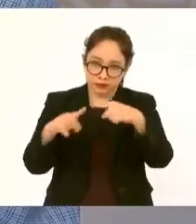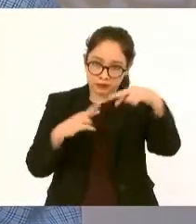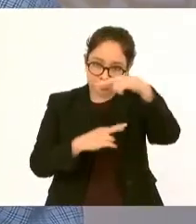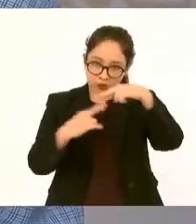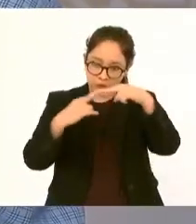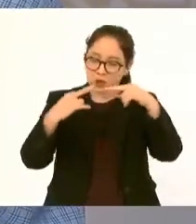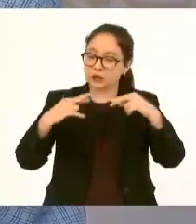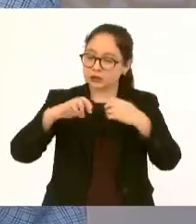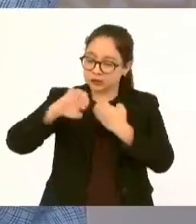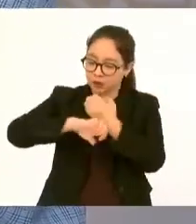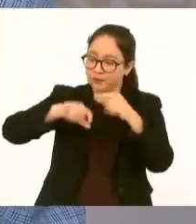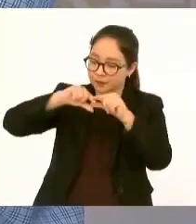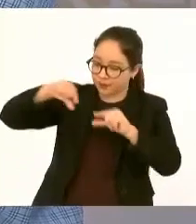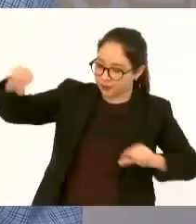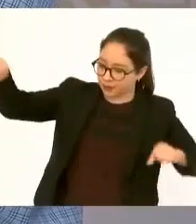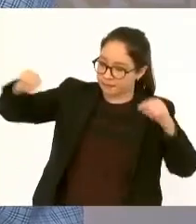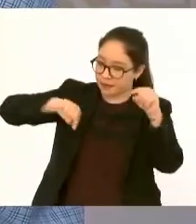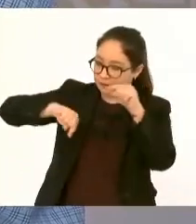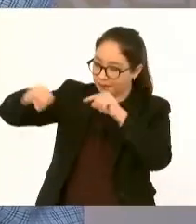universidades públicas